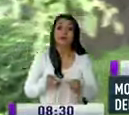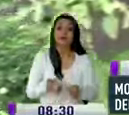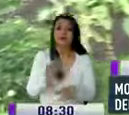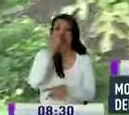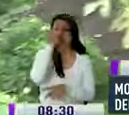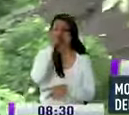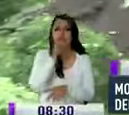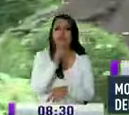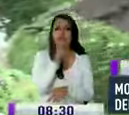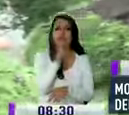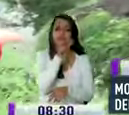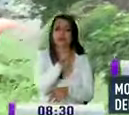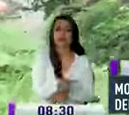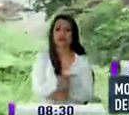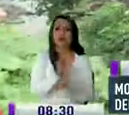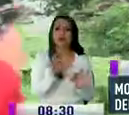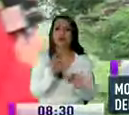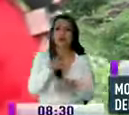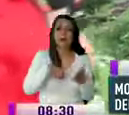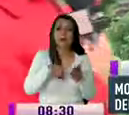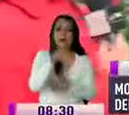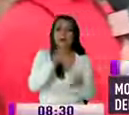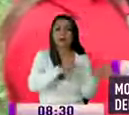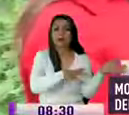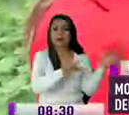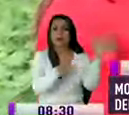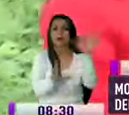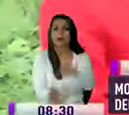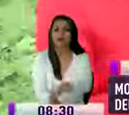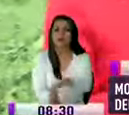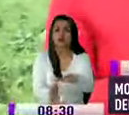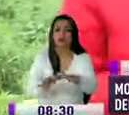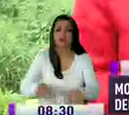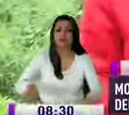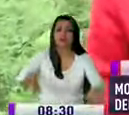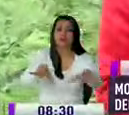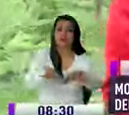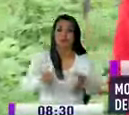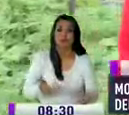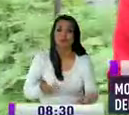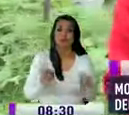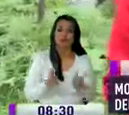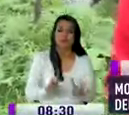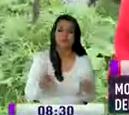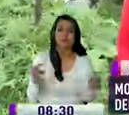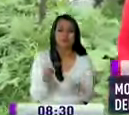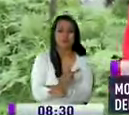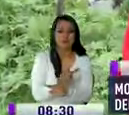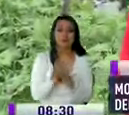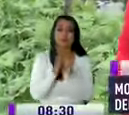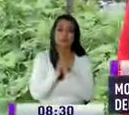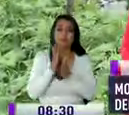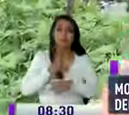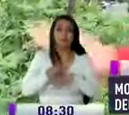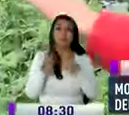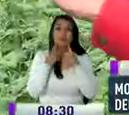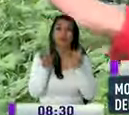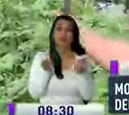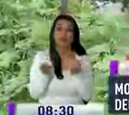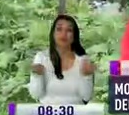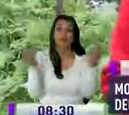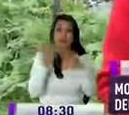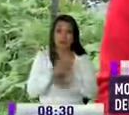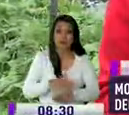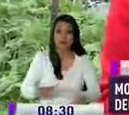saber quién fue la persona que autorizó que voten aquí los escombros y obviamente generen un control exhaustivo en este lugar hasta que